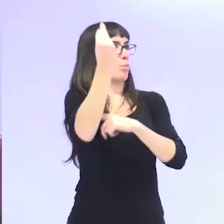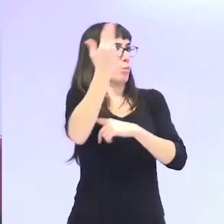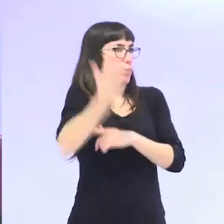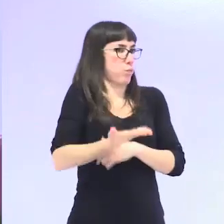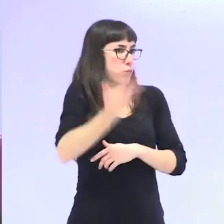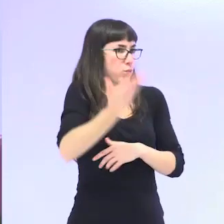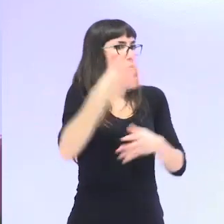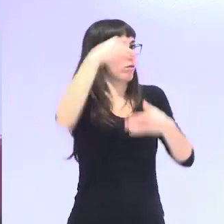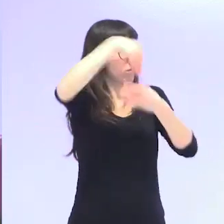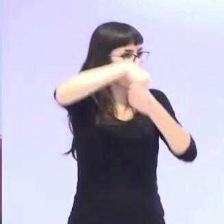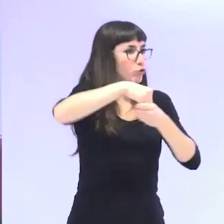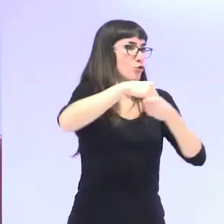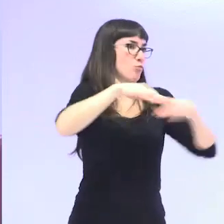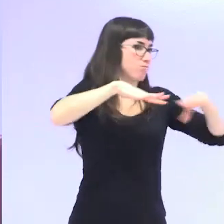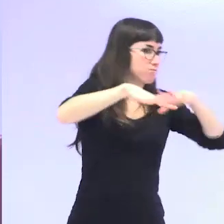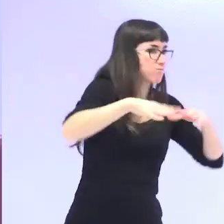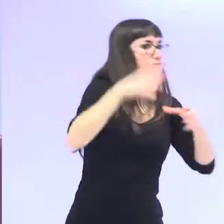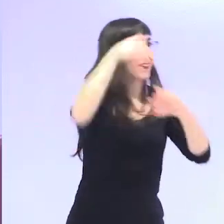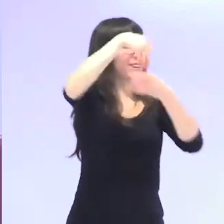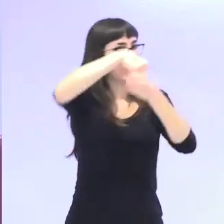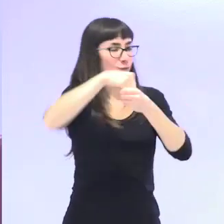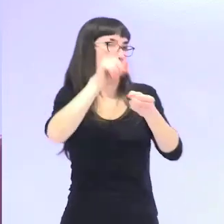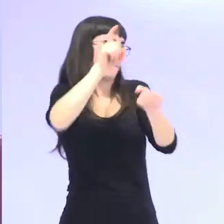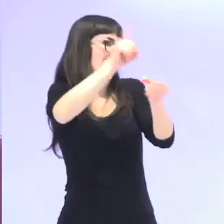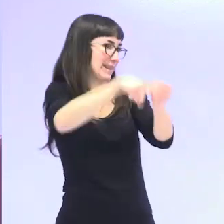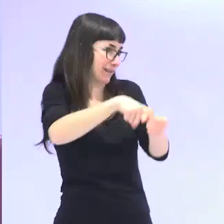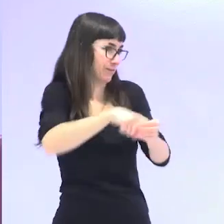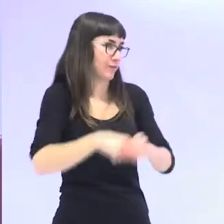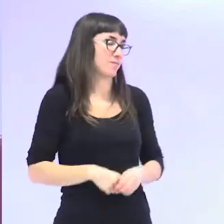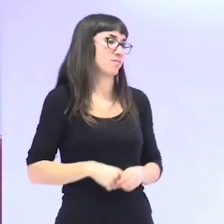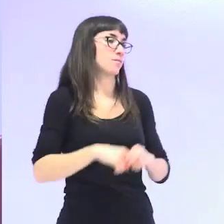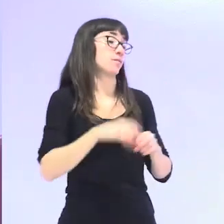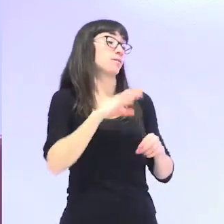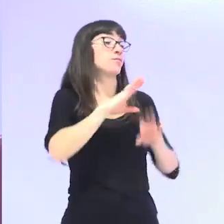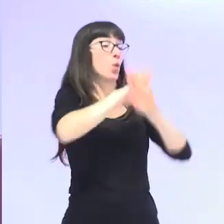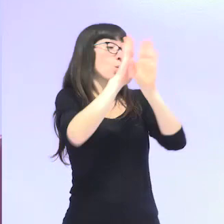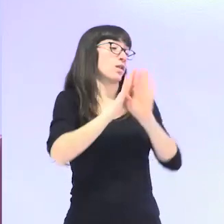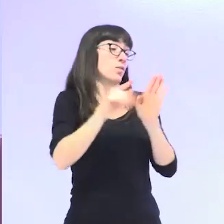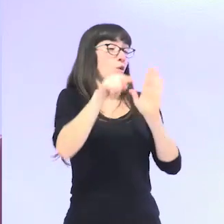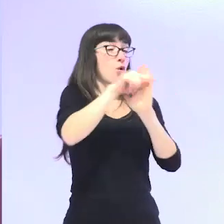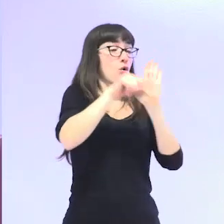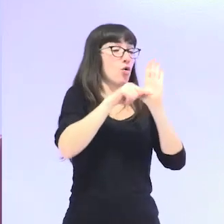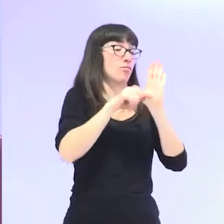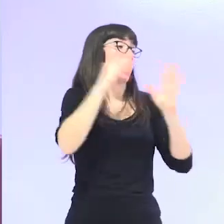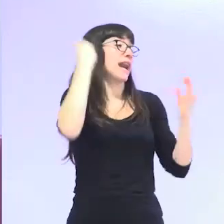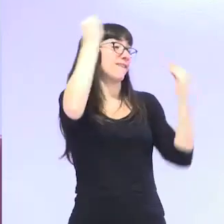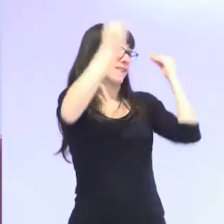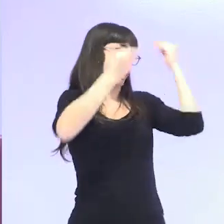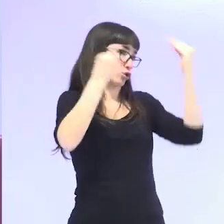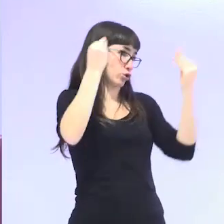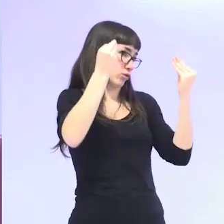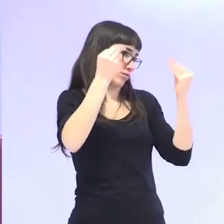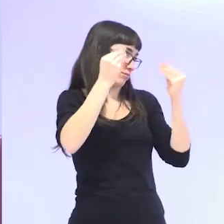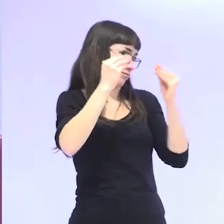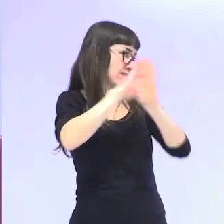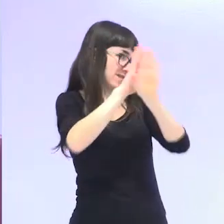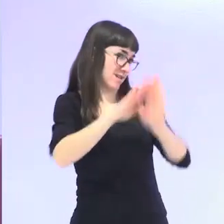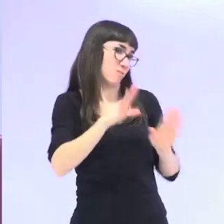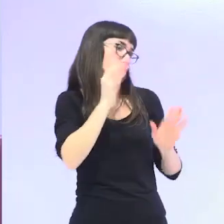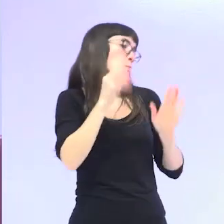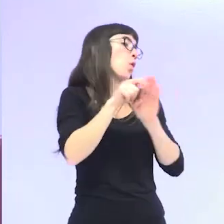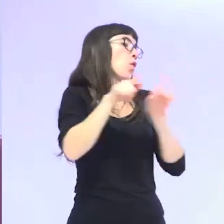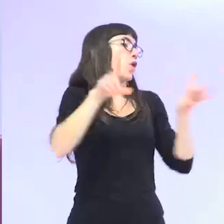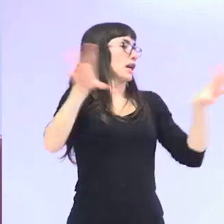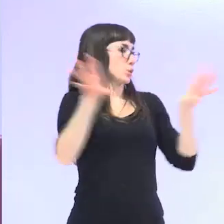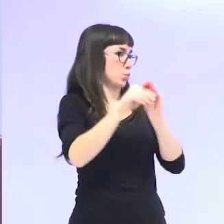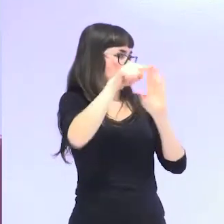activismo y lo que es la participación. Y ya terminaré con unas reflexiones finales. O sea, que este es un poco el panorama que yo os quiero presentar